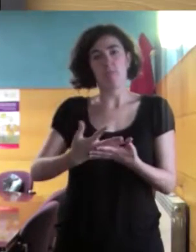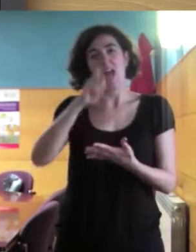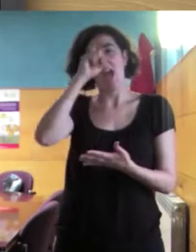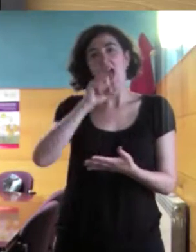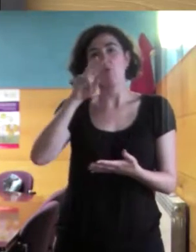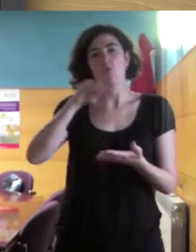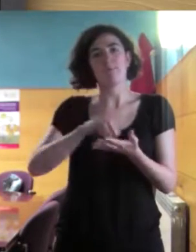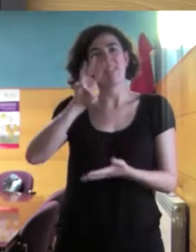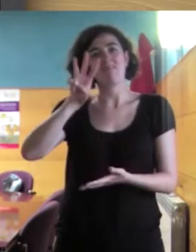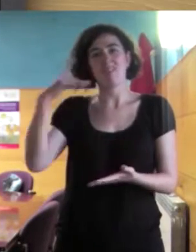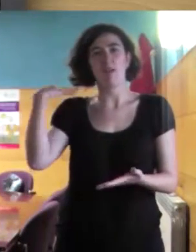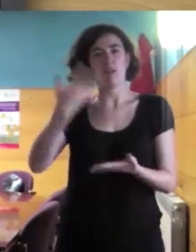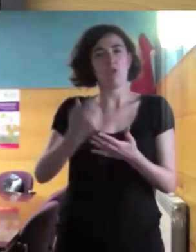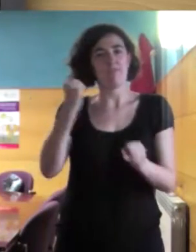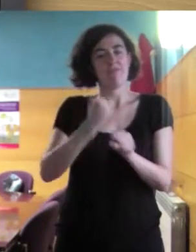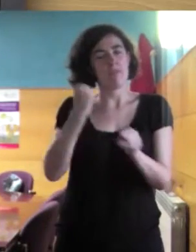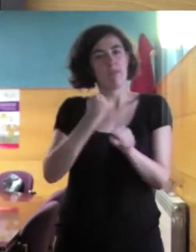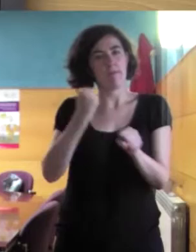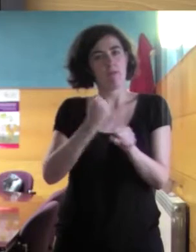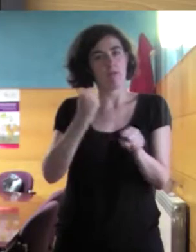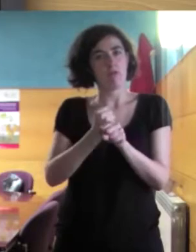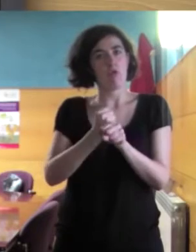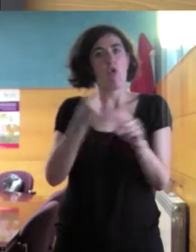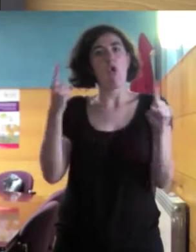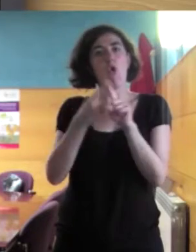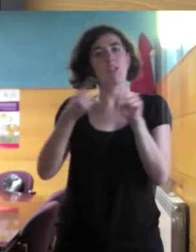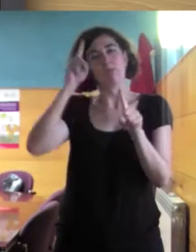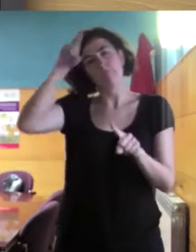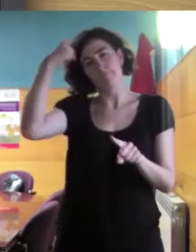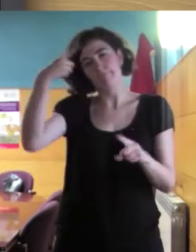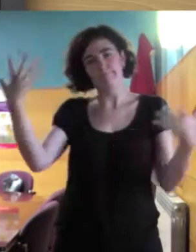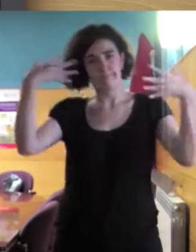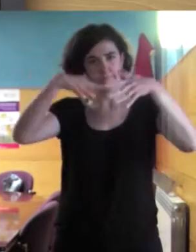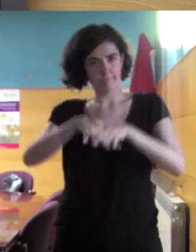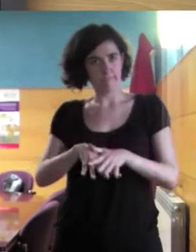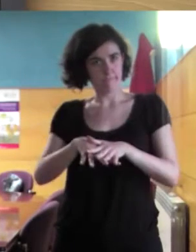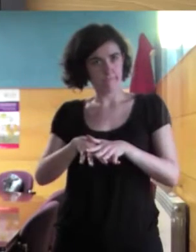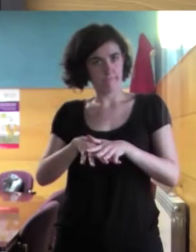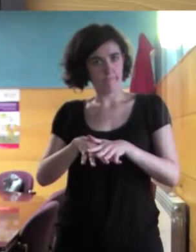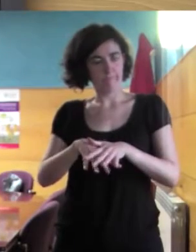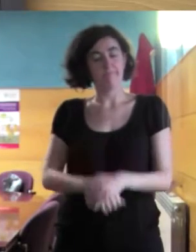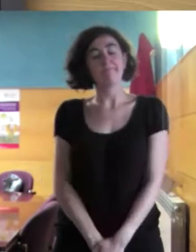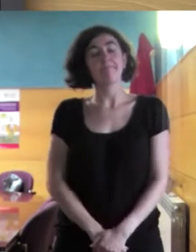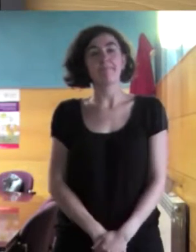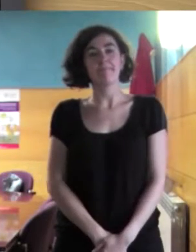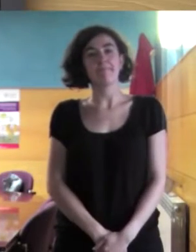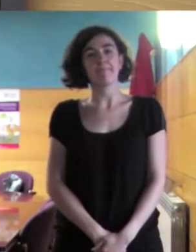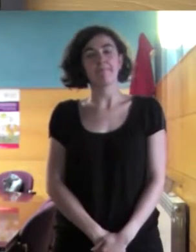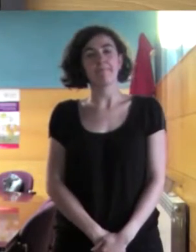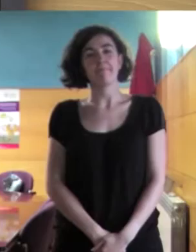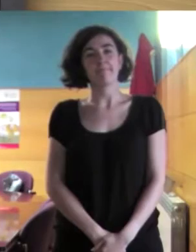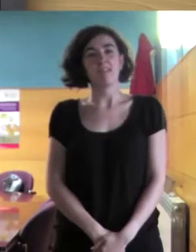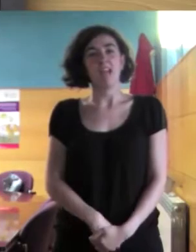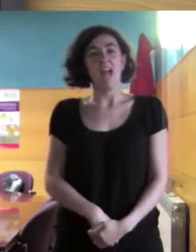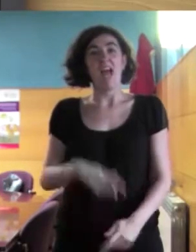2003 para conseguir un poco la interculturalidad entre todos. y en